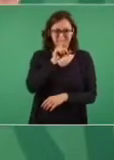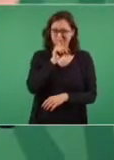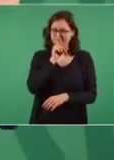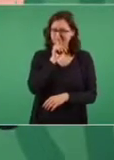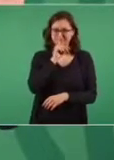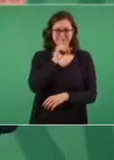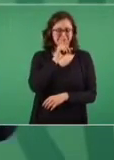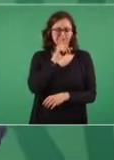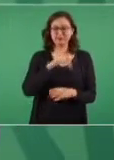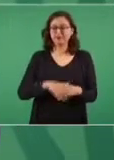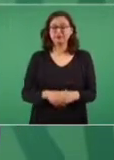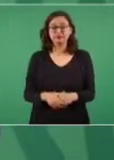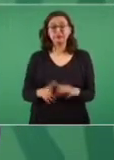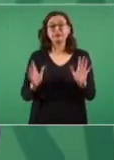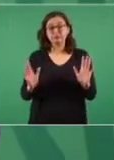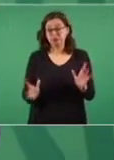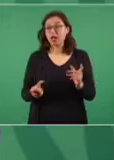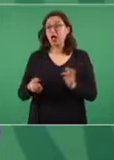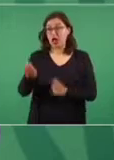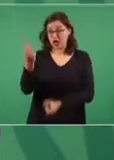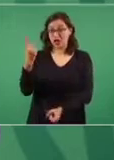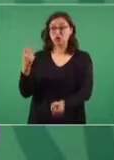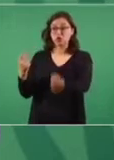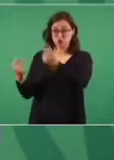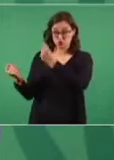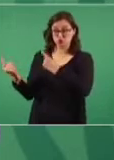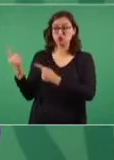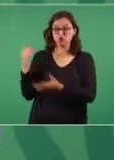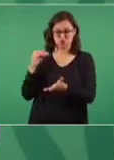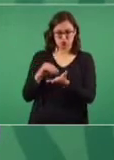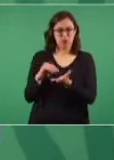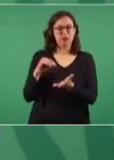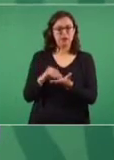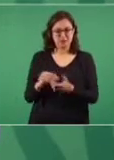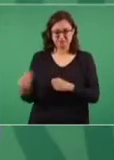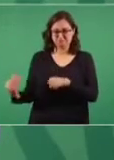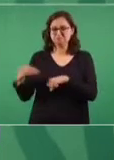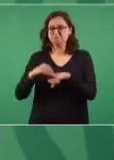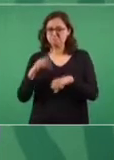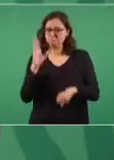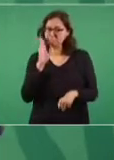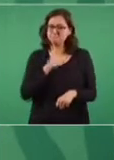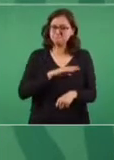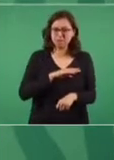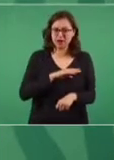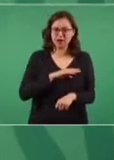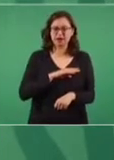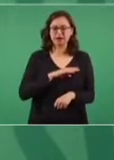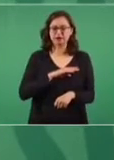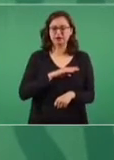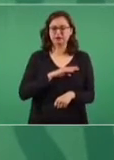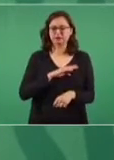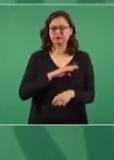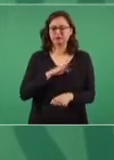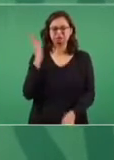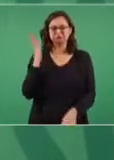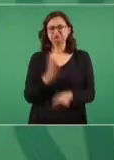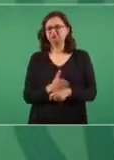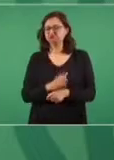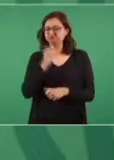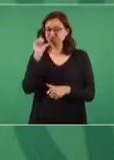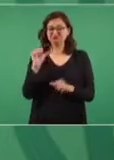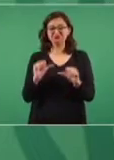cometan una fechoría y que logren